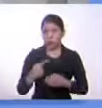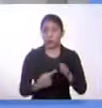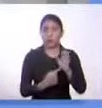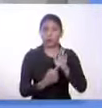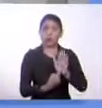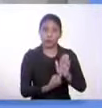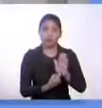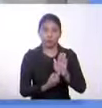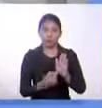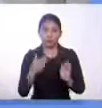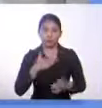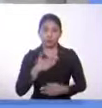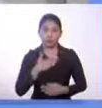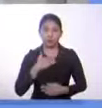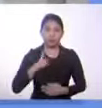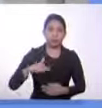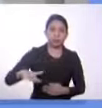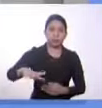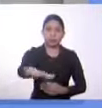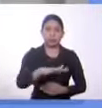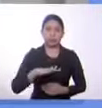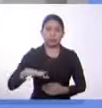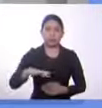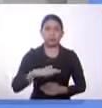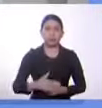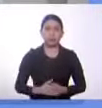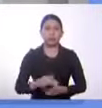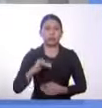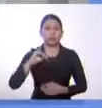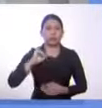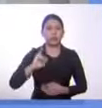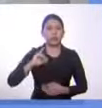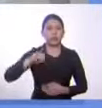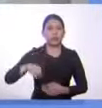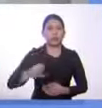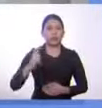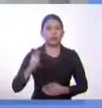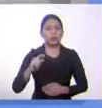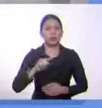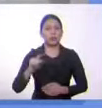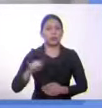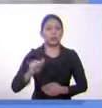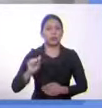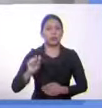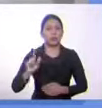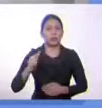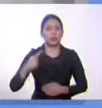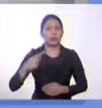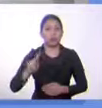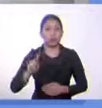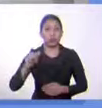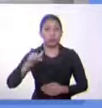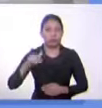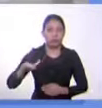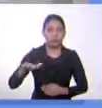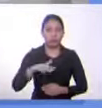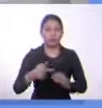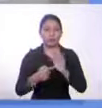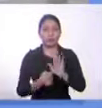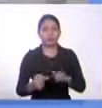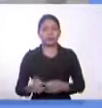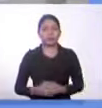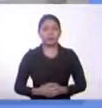de la región de Legisalco, como alcalde del Común, el cual es lo que a estas alturas ostento.